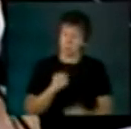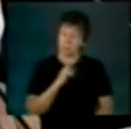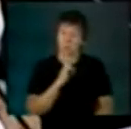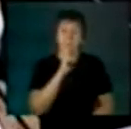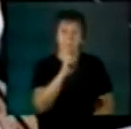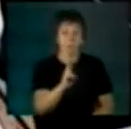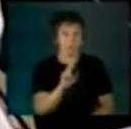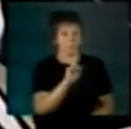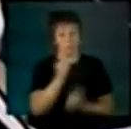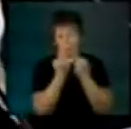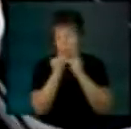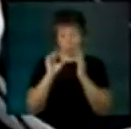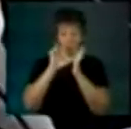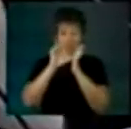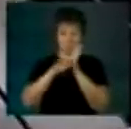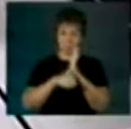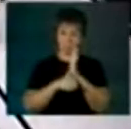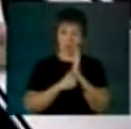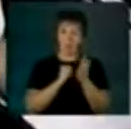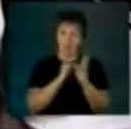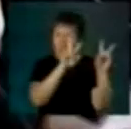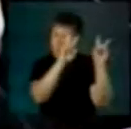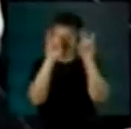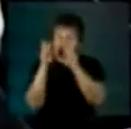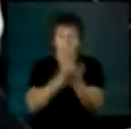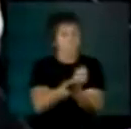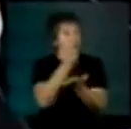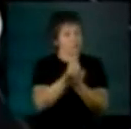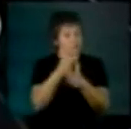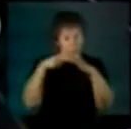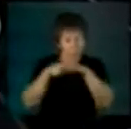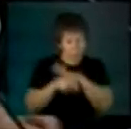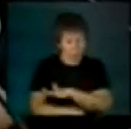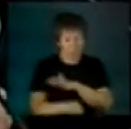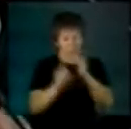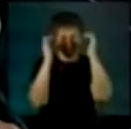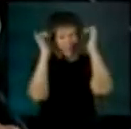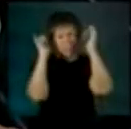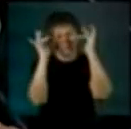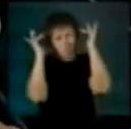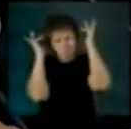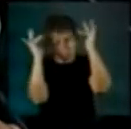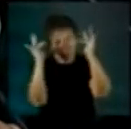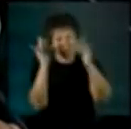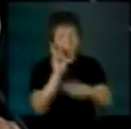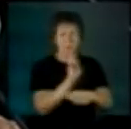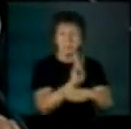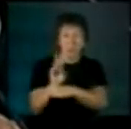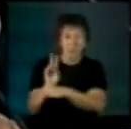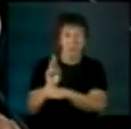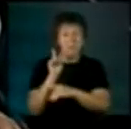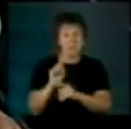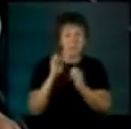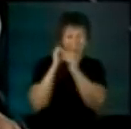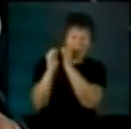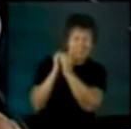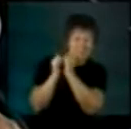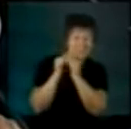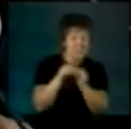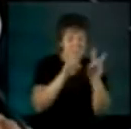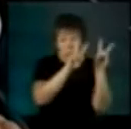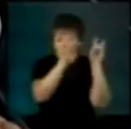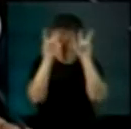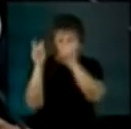sin demora. y a fondo. Educación, energía, medio ambiente, seguridad son los temas para los que